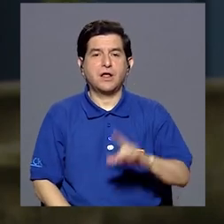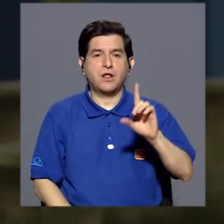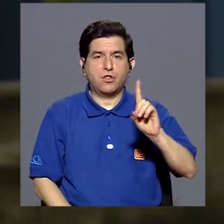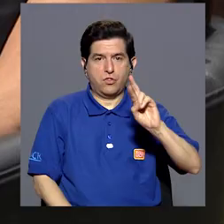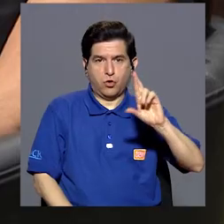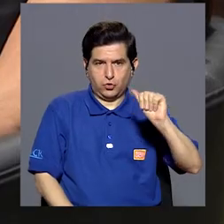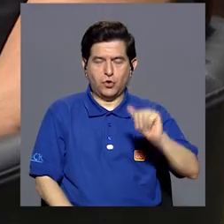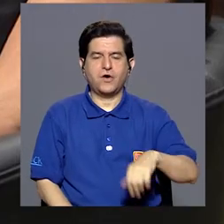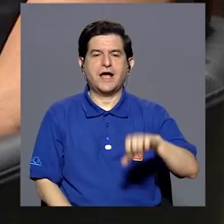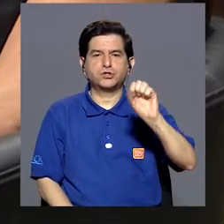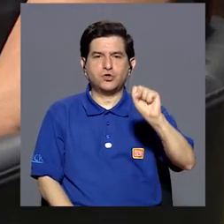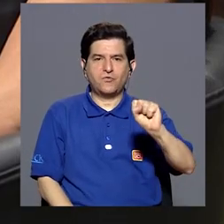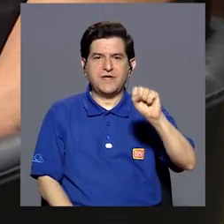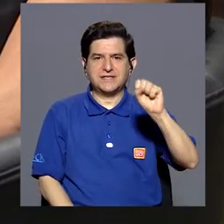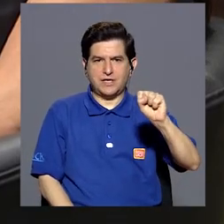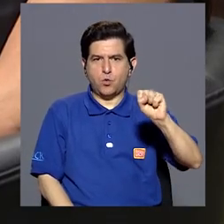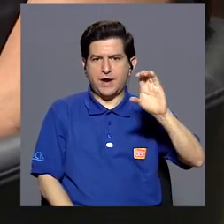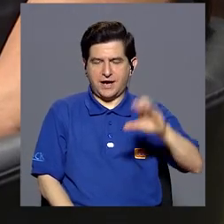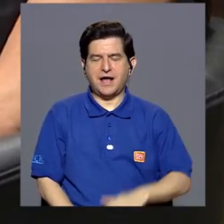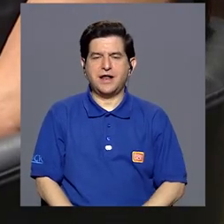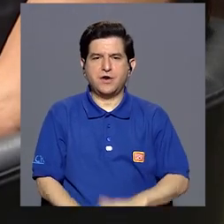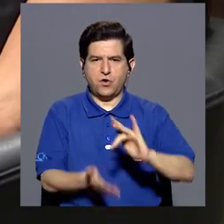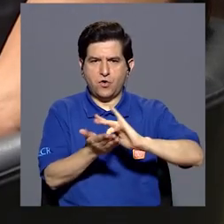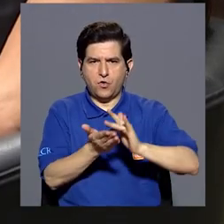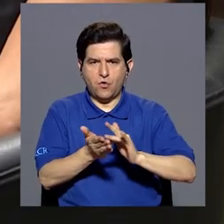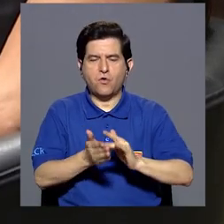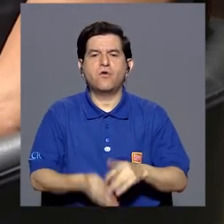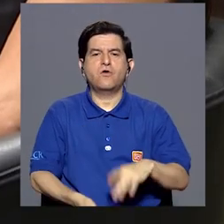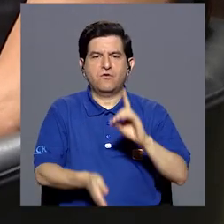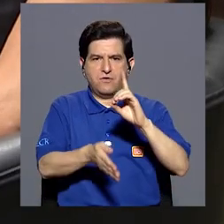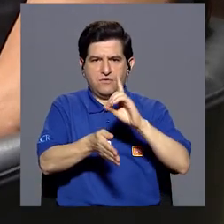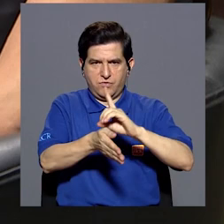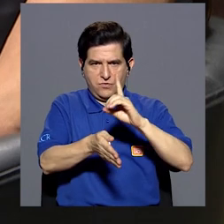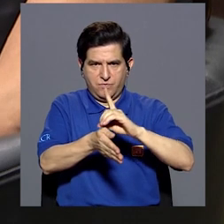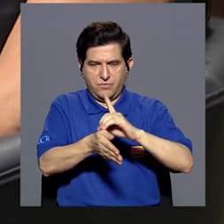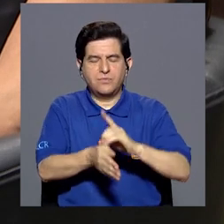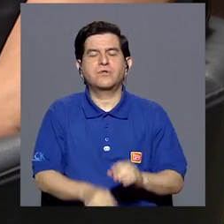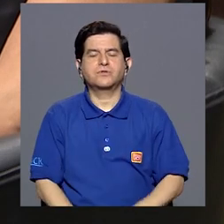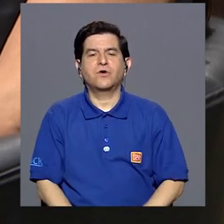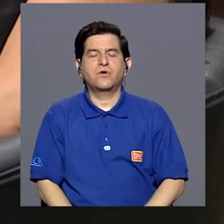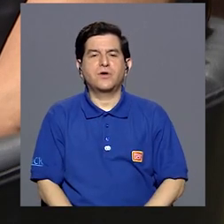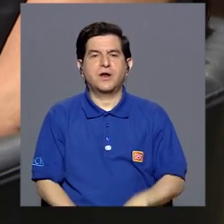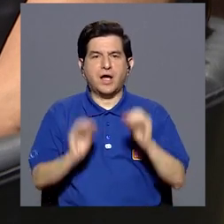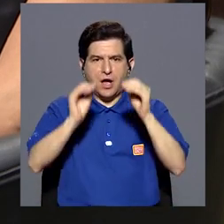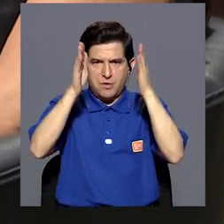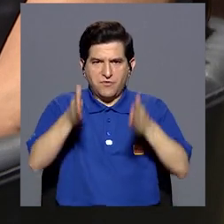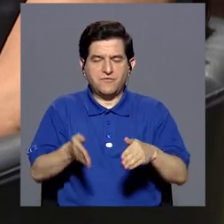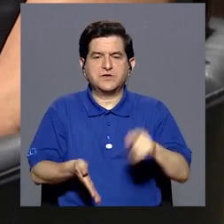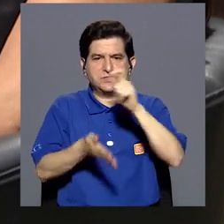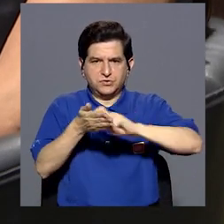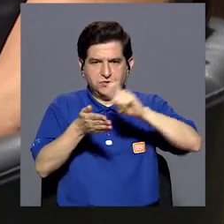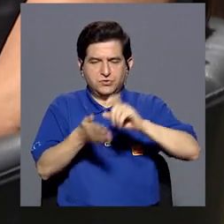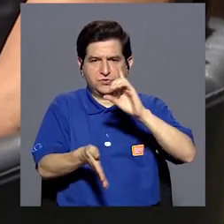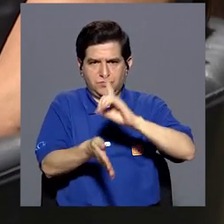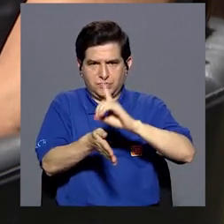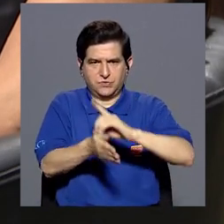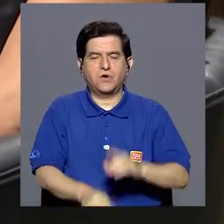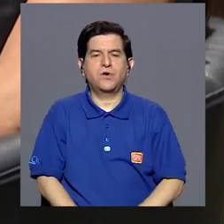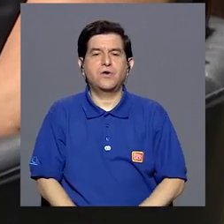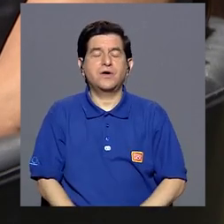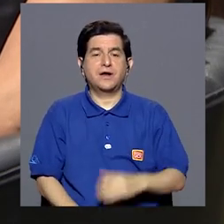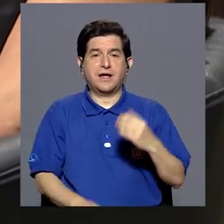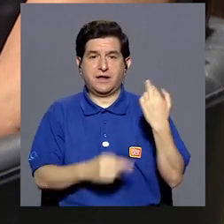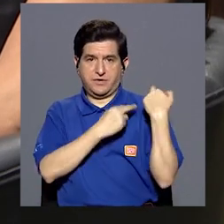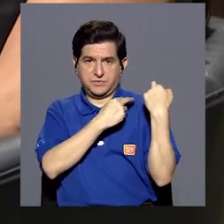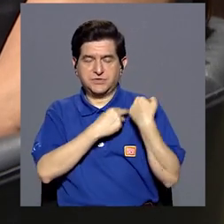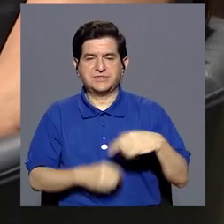quienes son la doctora Sofía Segura Cano, farmacéutica, profesora de la Escuela de Medicina y es encargada del proyecto